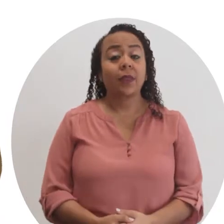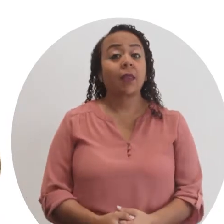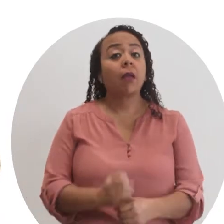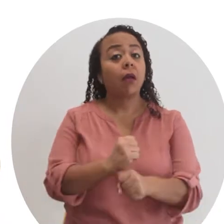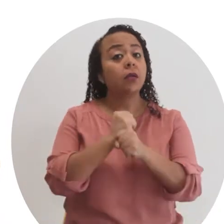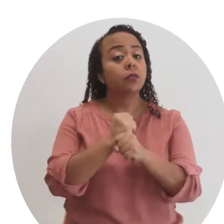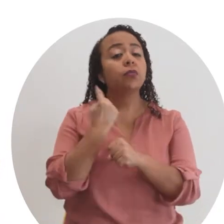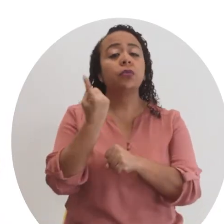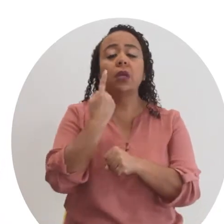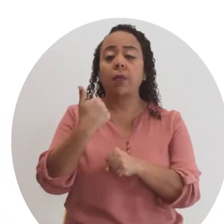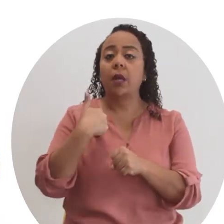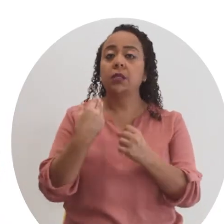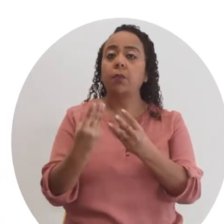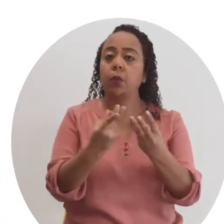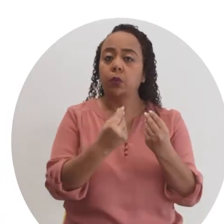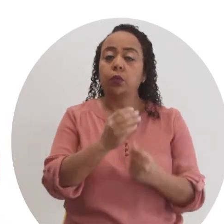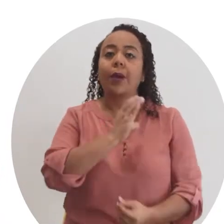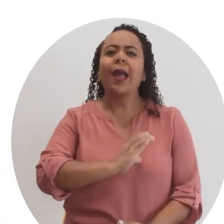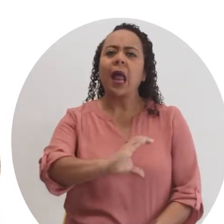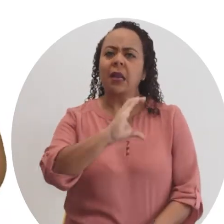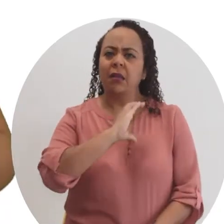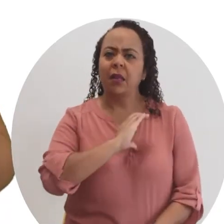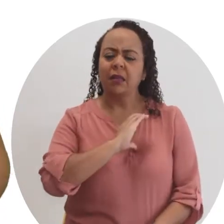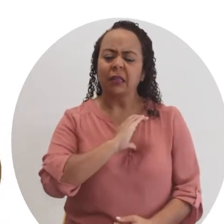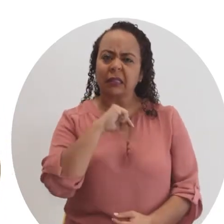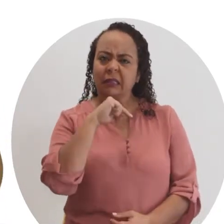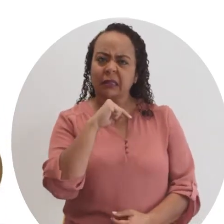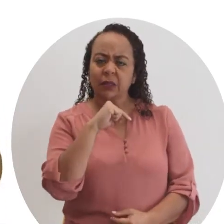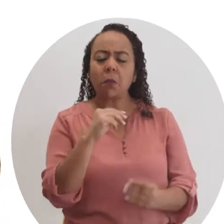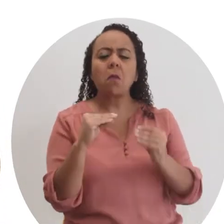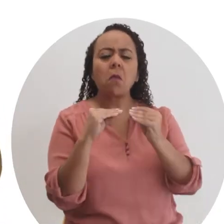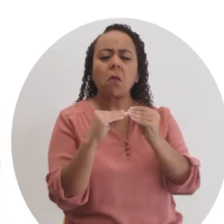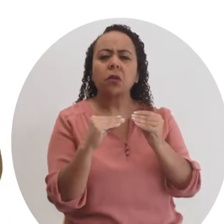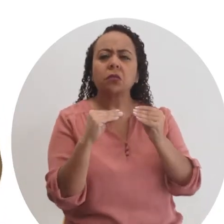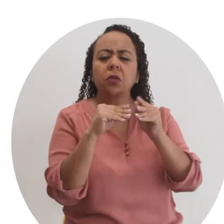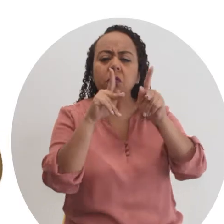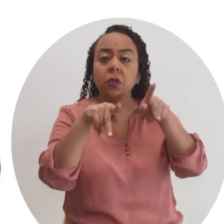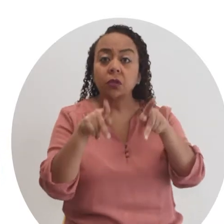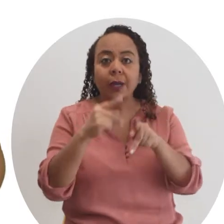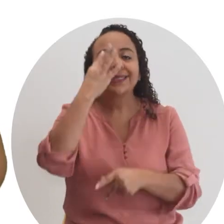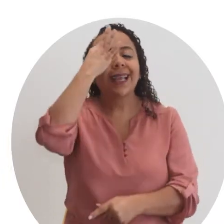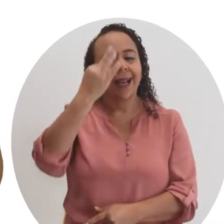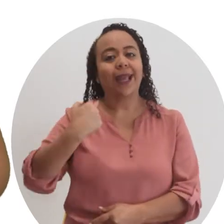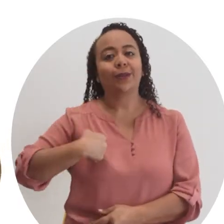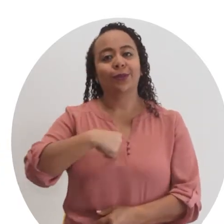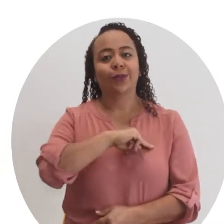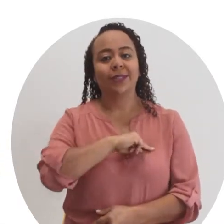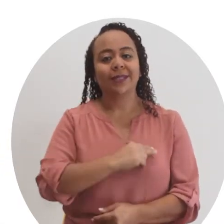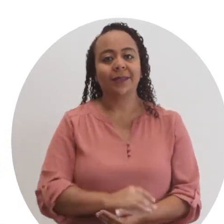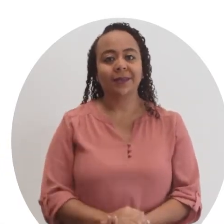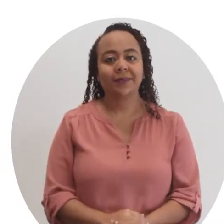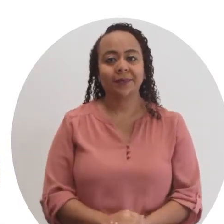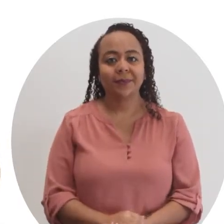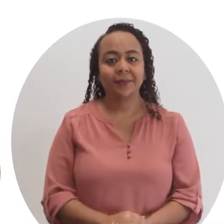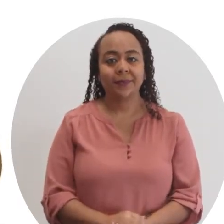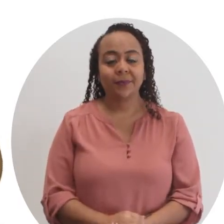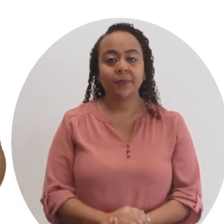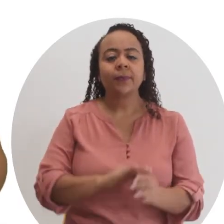asegurando que siempre haya producto de calidad, lo cual hace que cada vez más personas crean en nosotras.